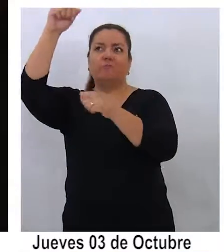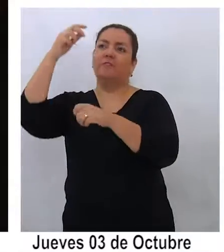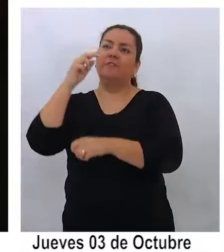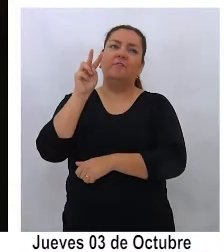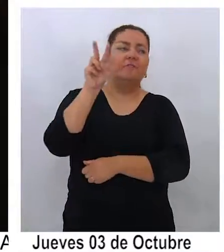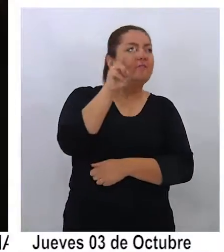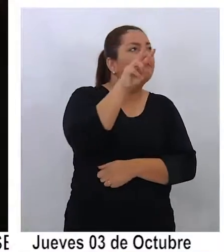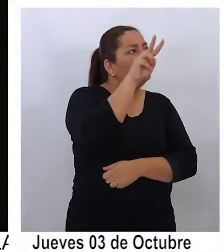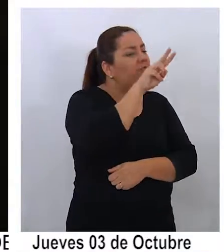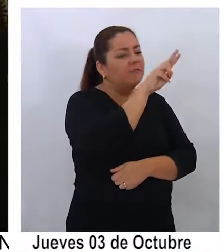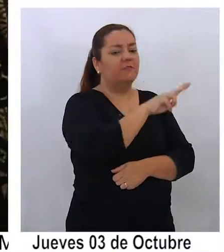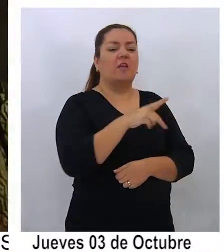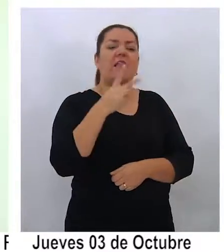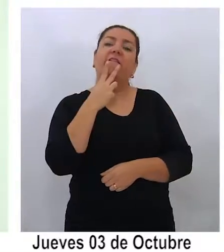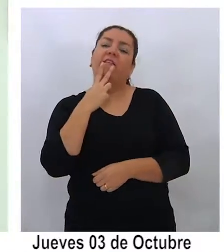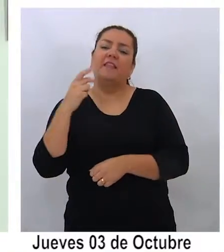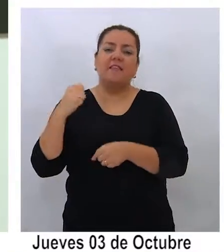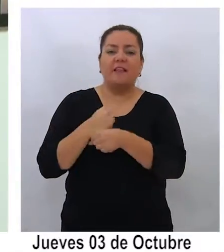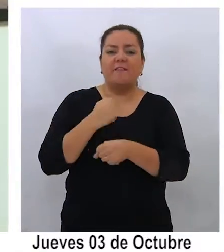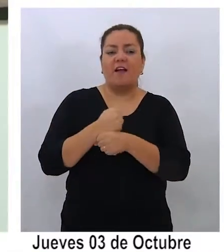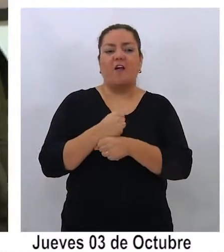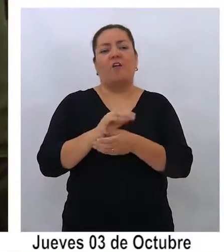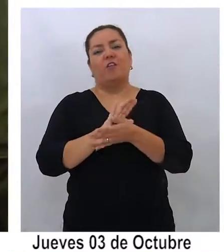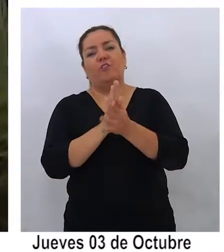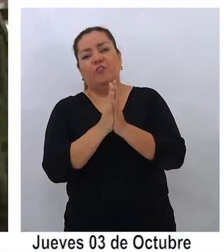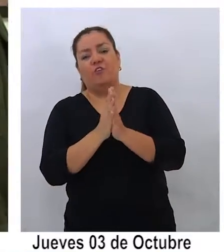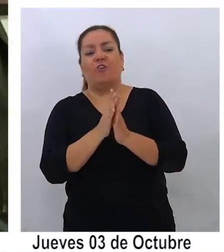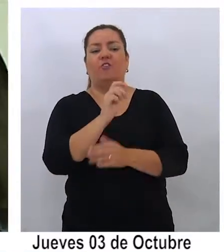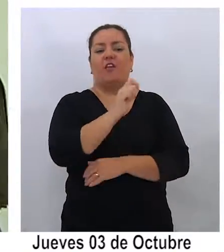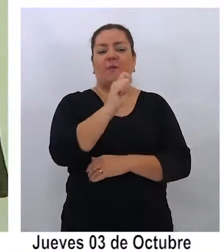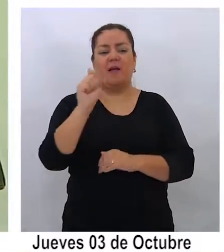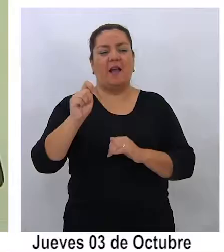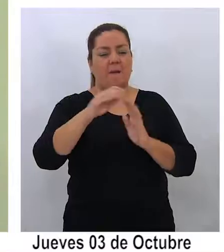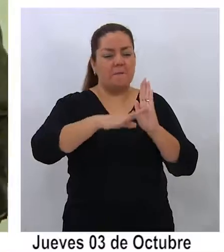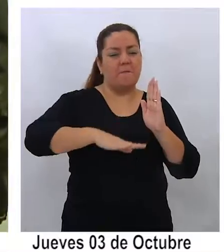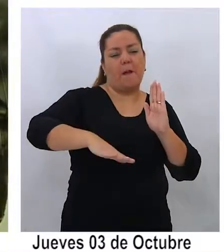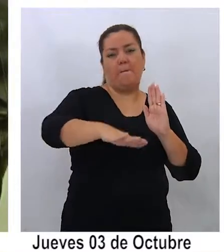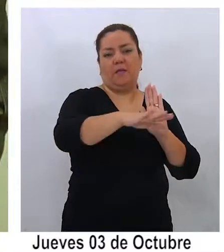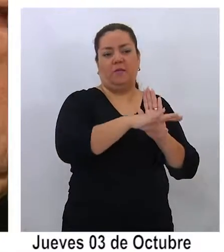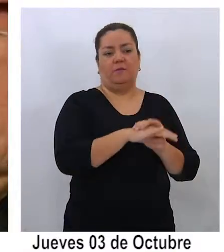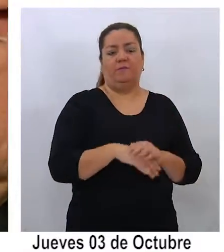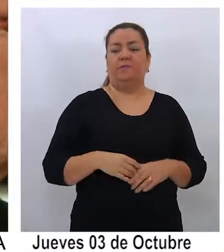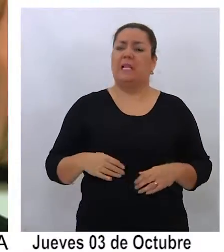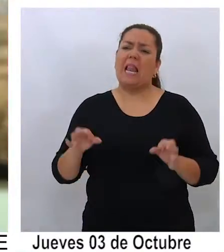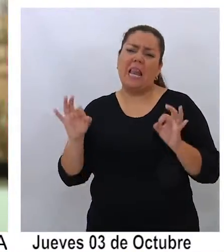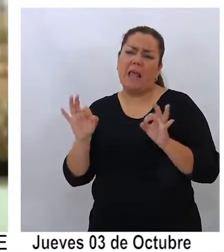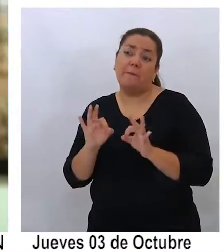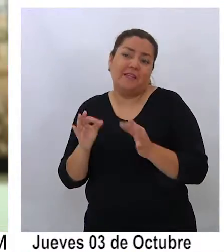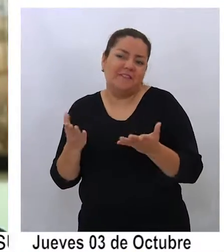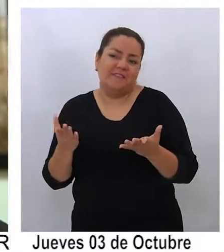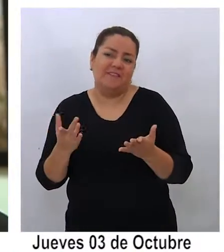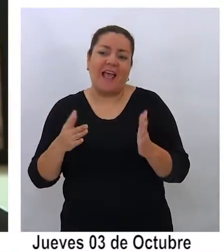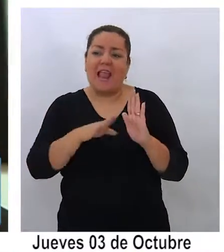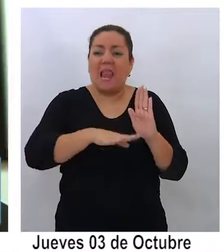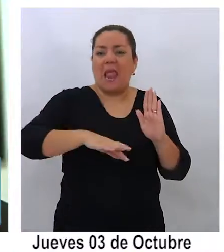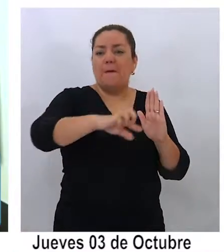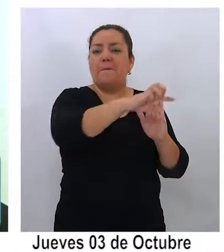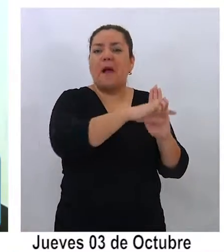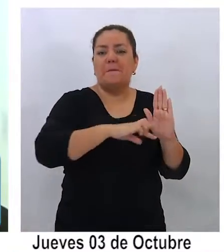de los pampinos, así como en la historia salitrera de la región de Tarapacá. La inspiración está en la Pampa.